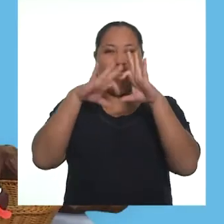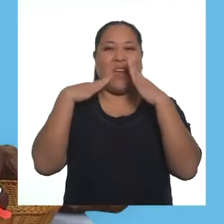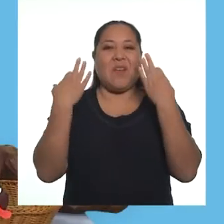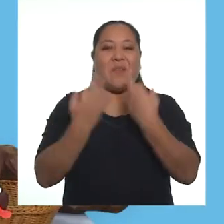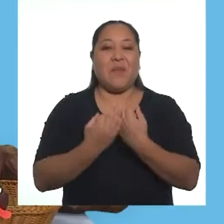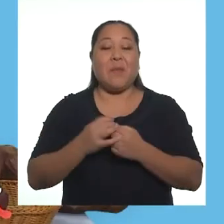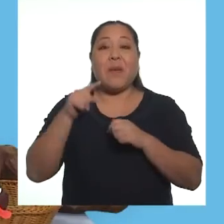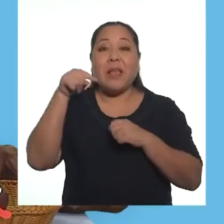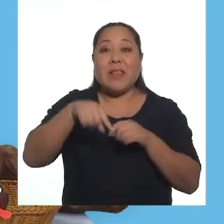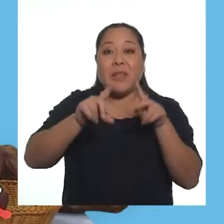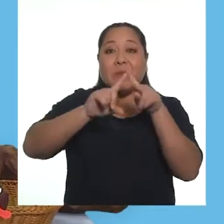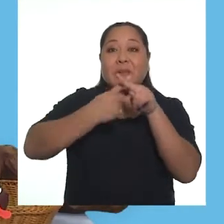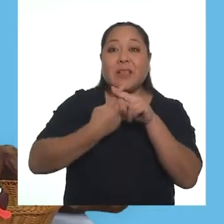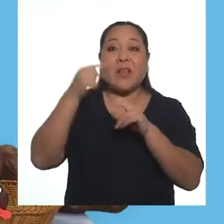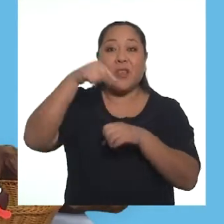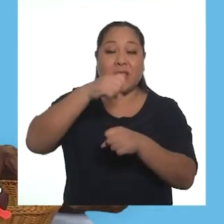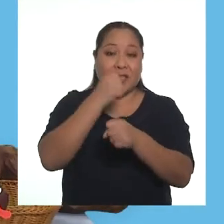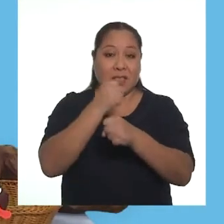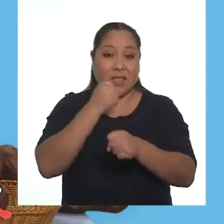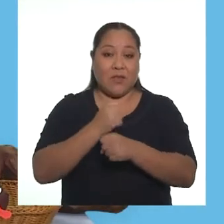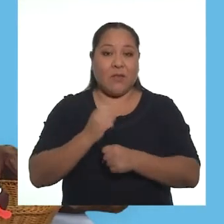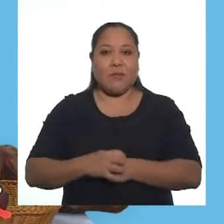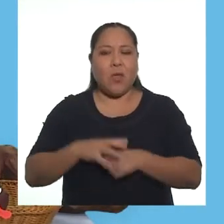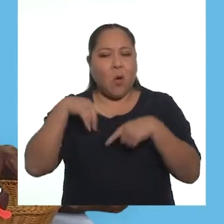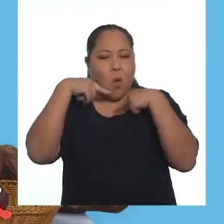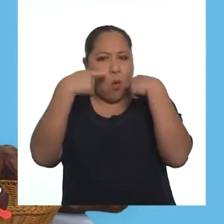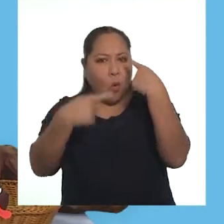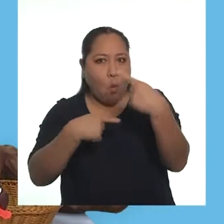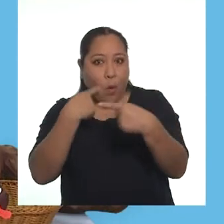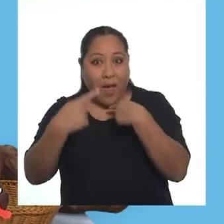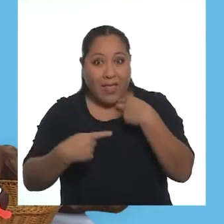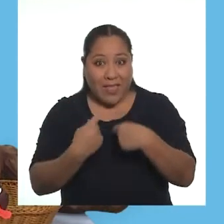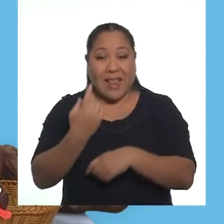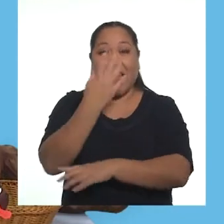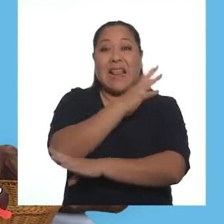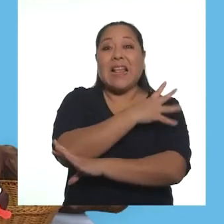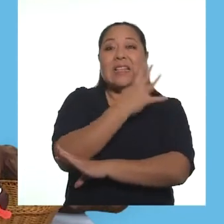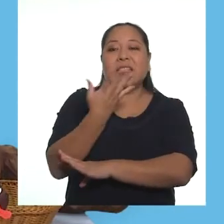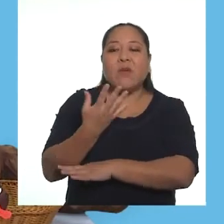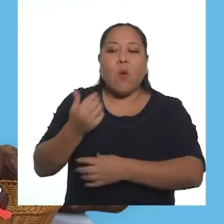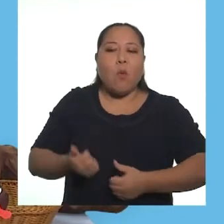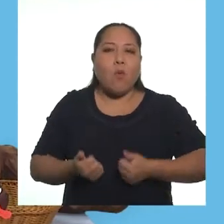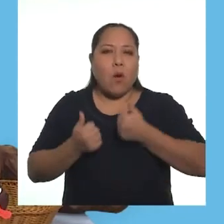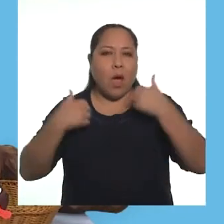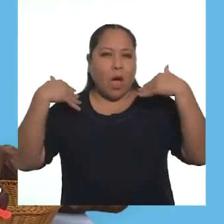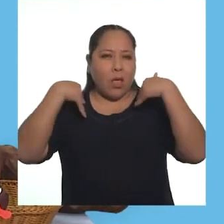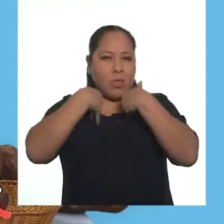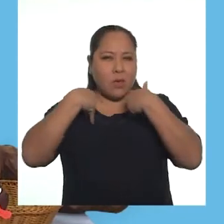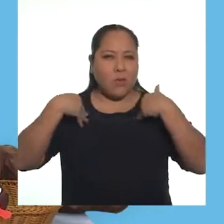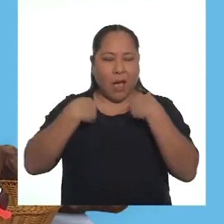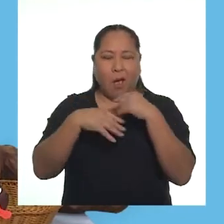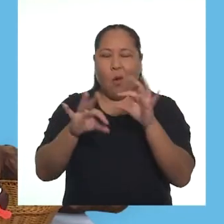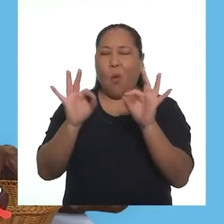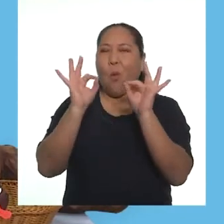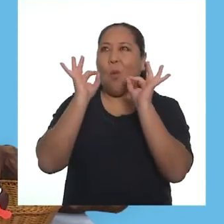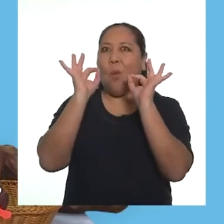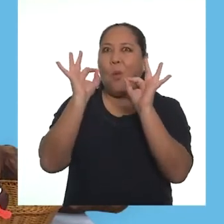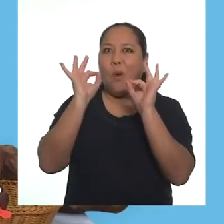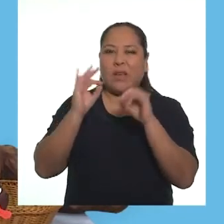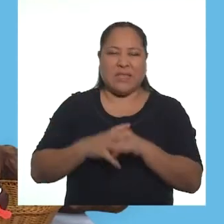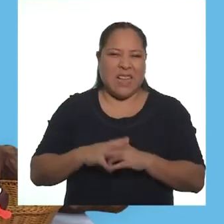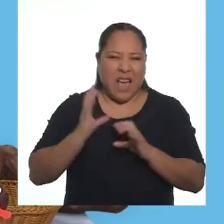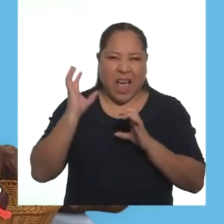Muy bien, familias. Para iniciar con la actividad, cuéntenle que en la selva habitan animales